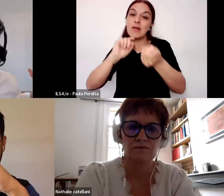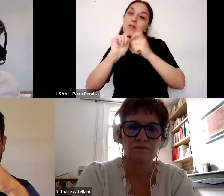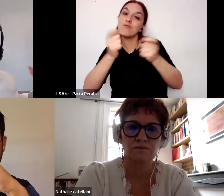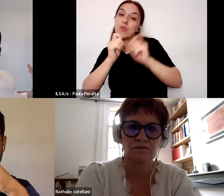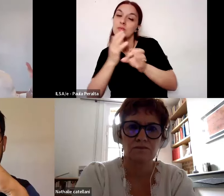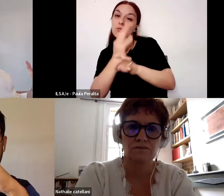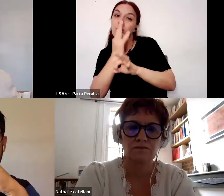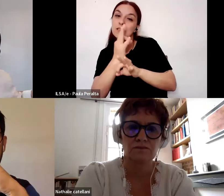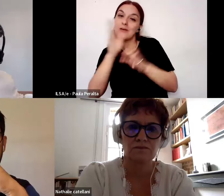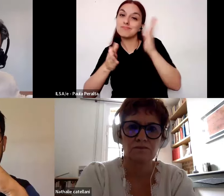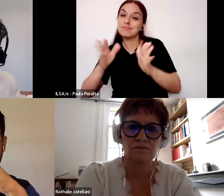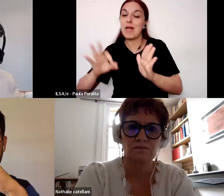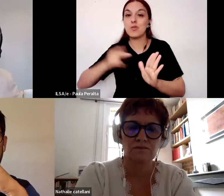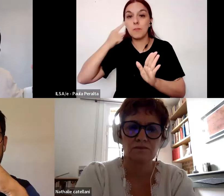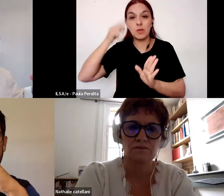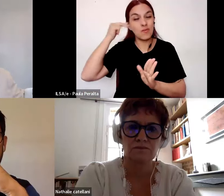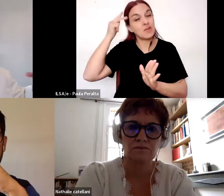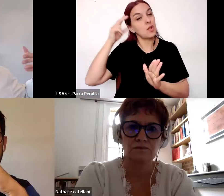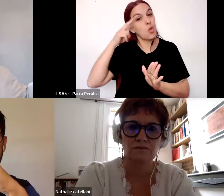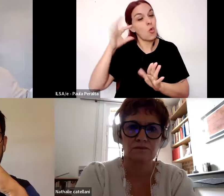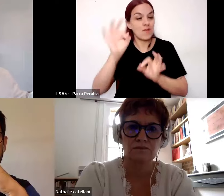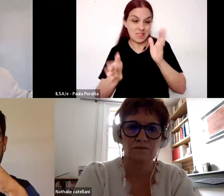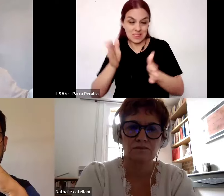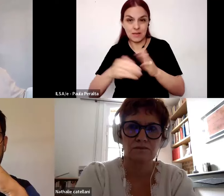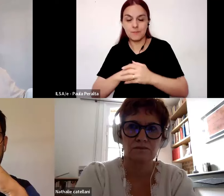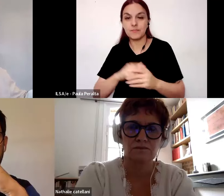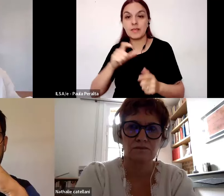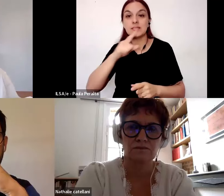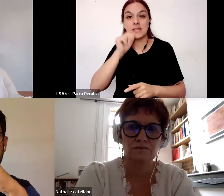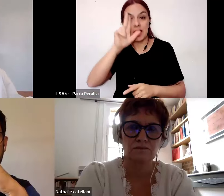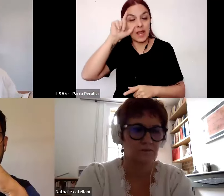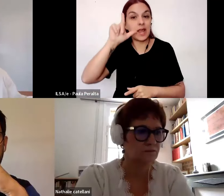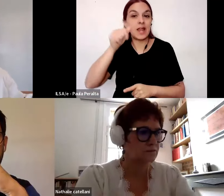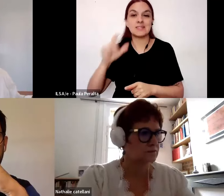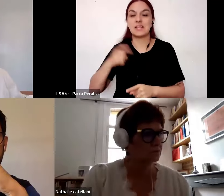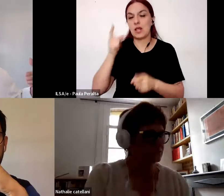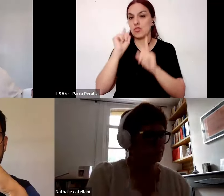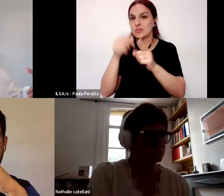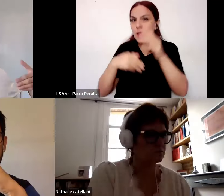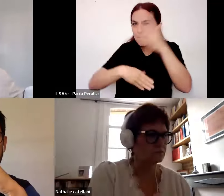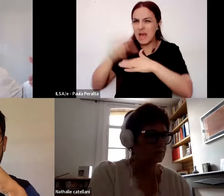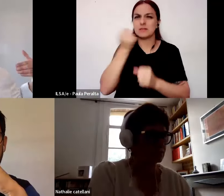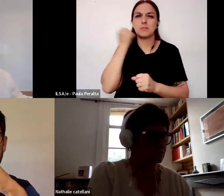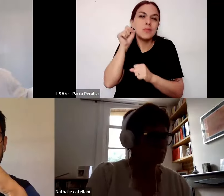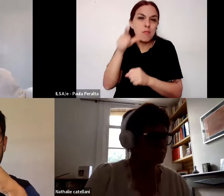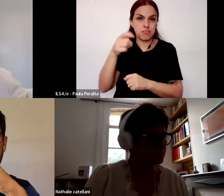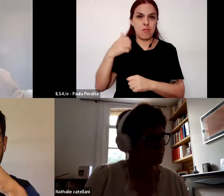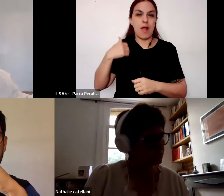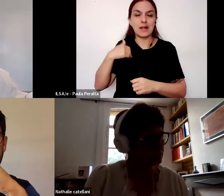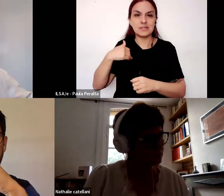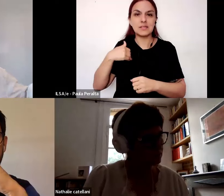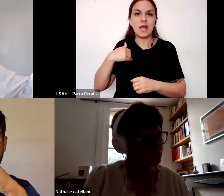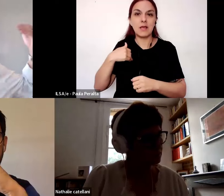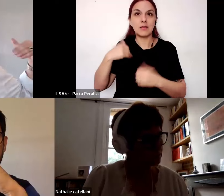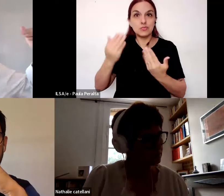90 y Cetera fue el sindicato docente más importante de Argentina fue el que movilizó a sus propios